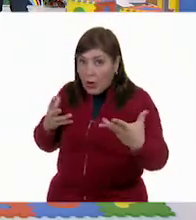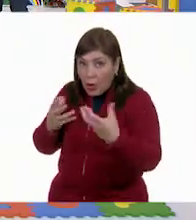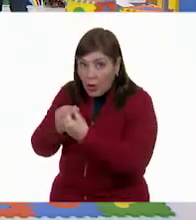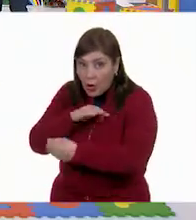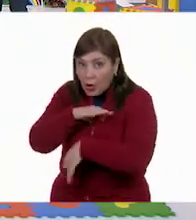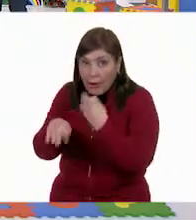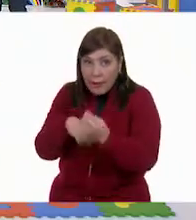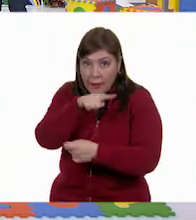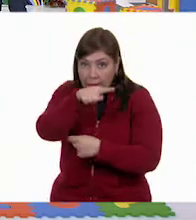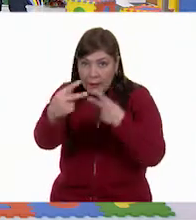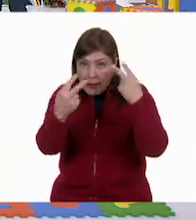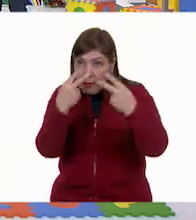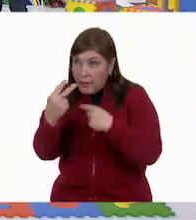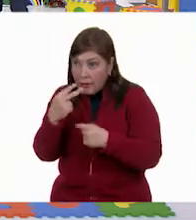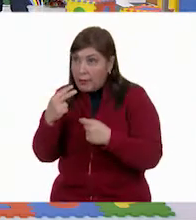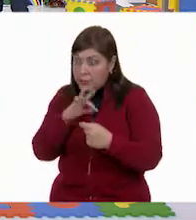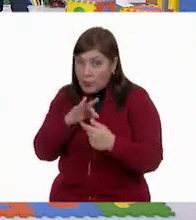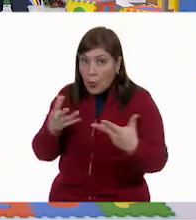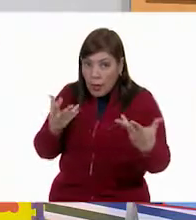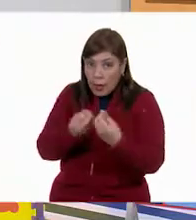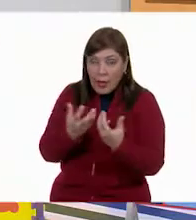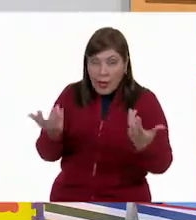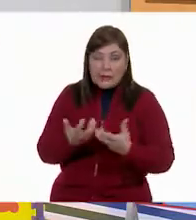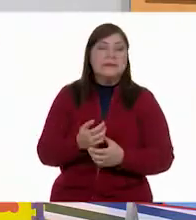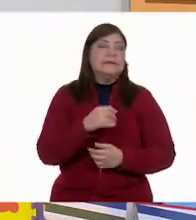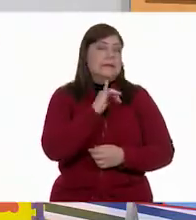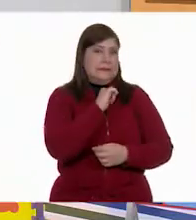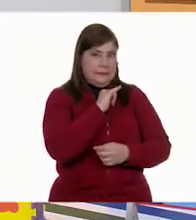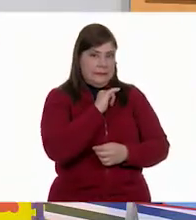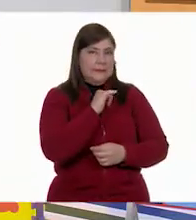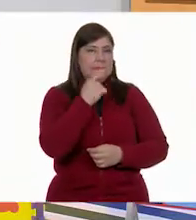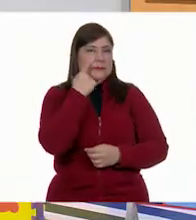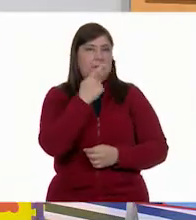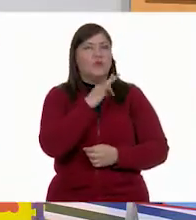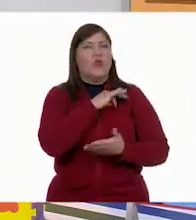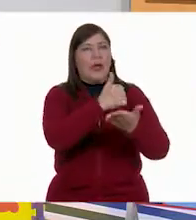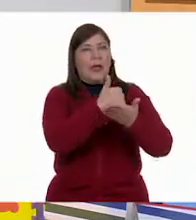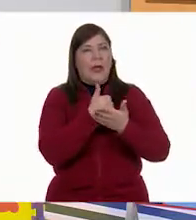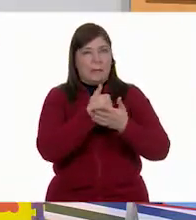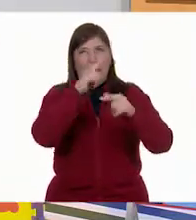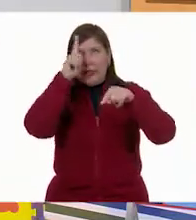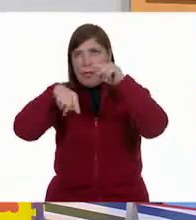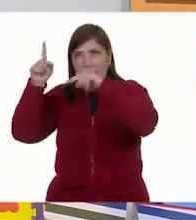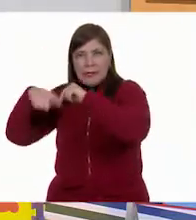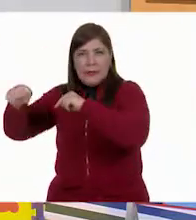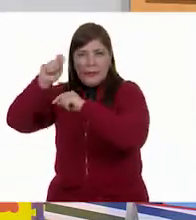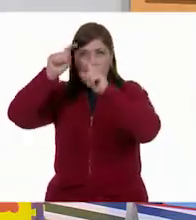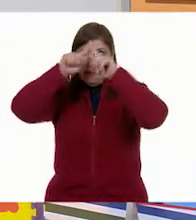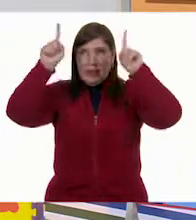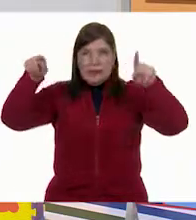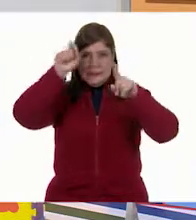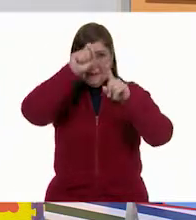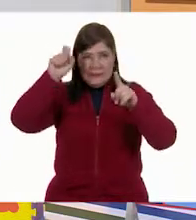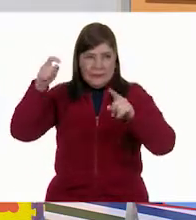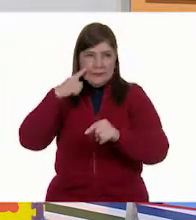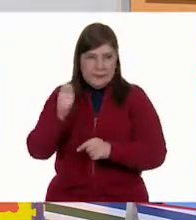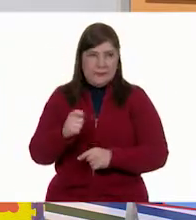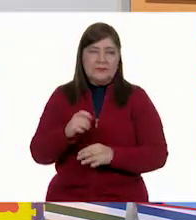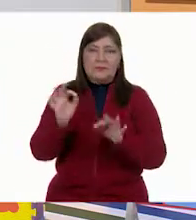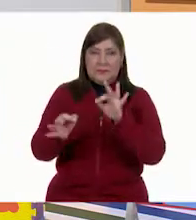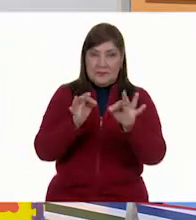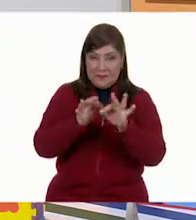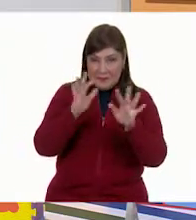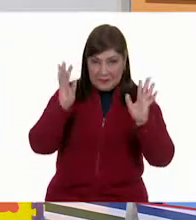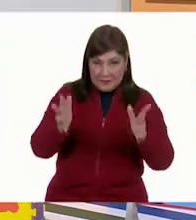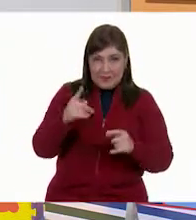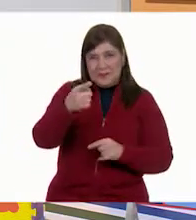los niños que están en casa se puede? Sí. Antes de eso, ¿me ayudas a limpiar el pizarrón? Claro que sí, maestro. Muy bien. Listas, niñas y niños.